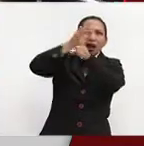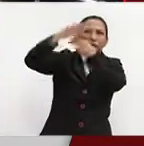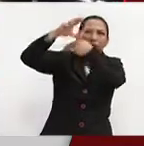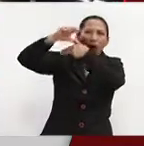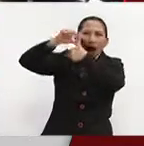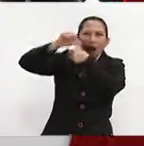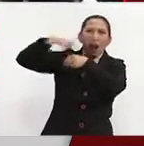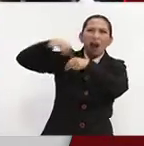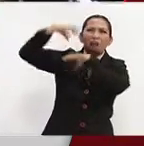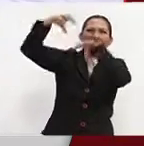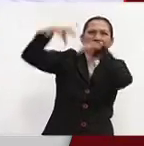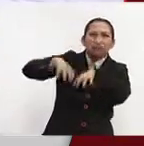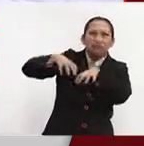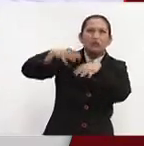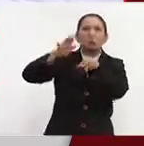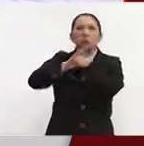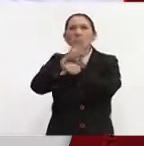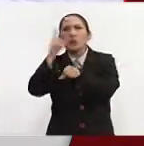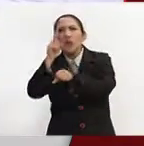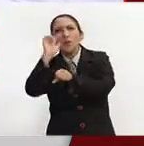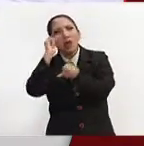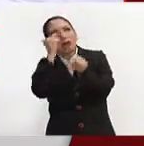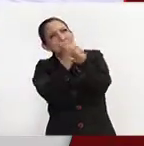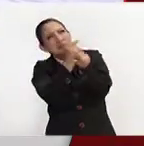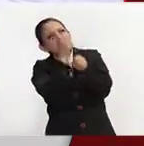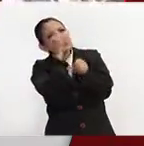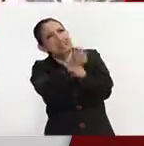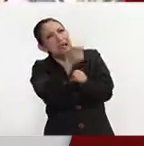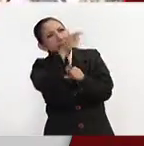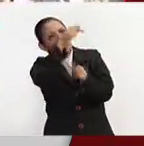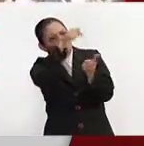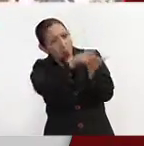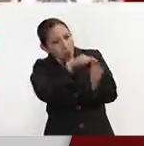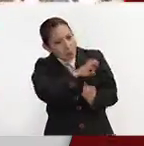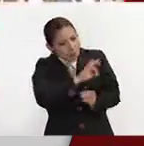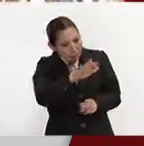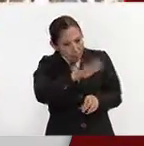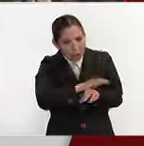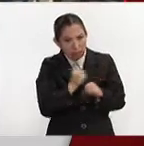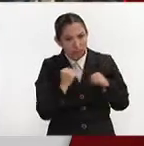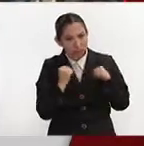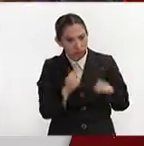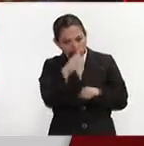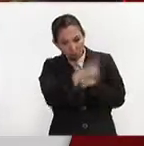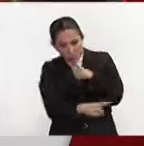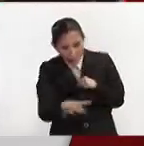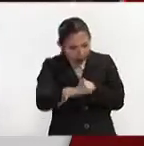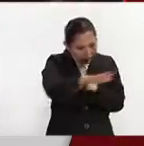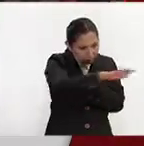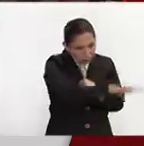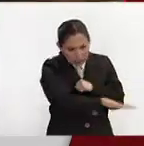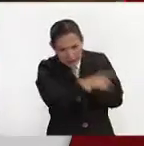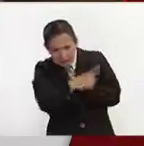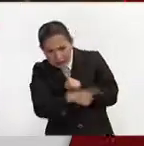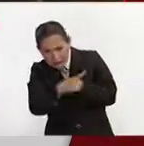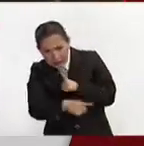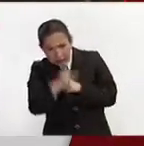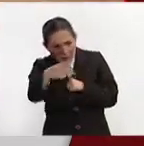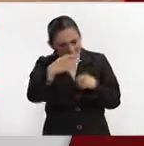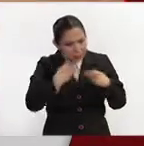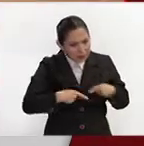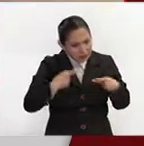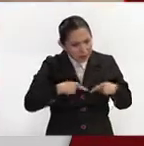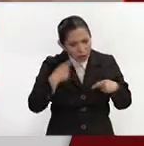las tormentas y, lógicamente, también para identificar los lugares en donde pueden ser afectadas las personas y sus